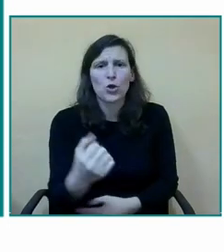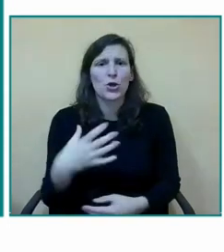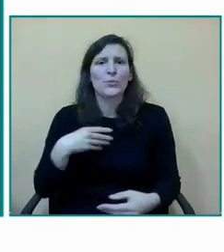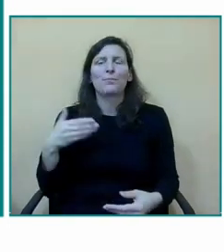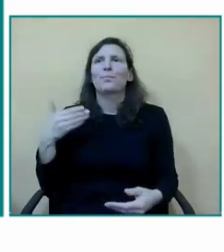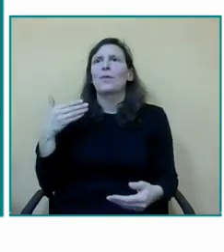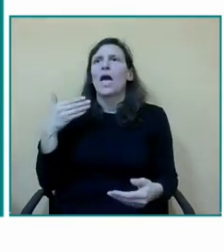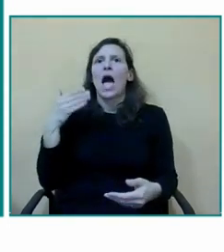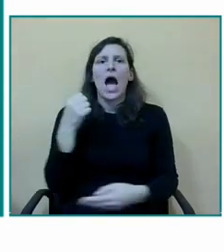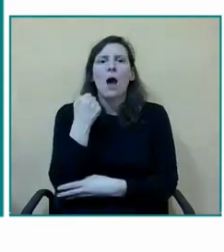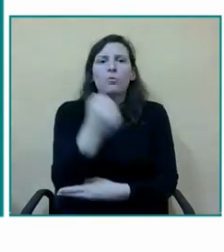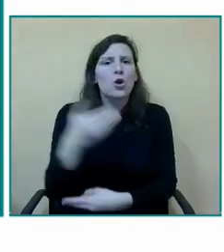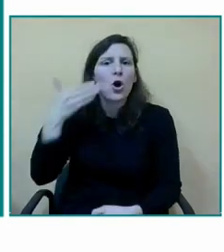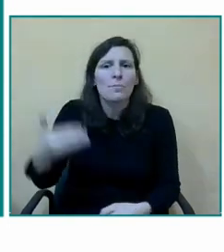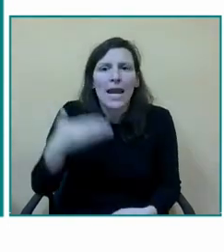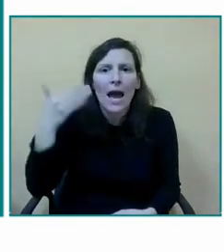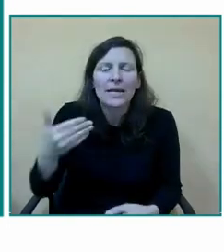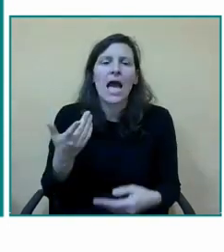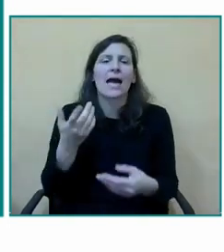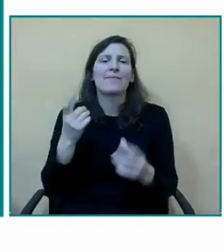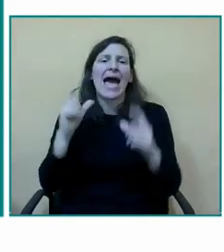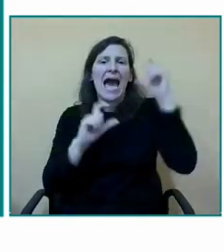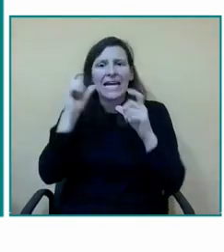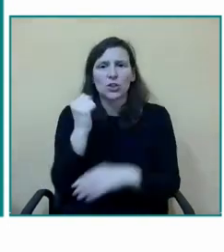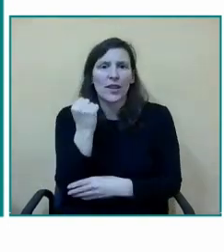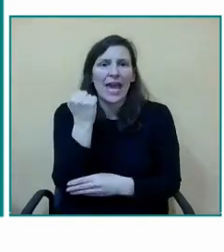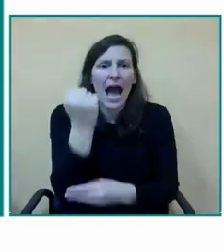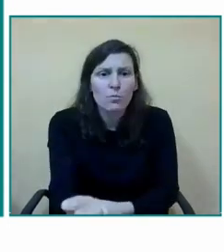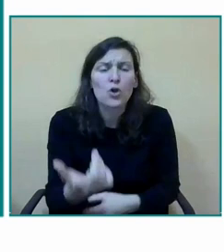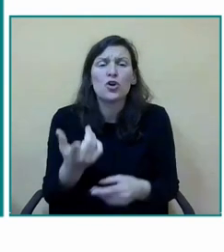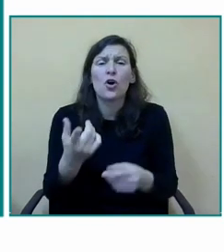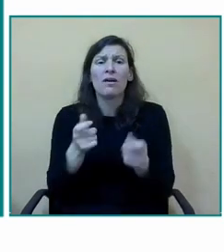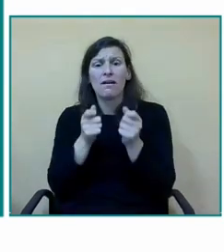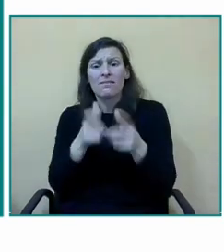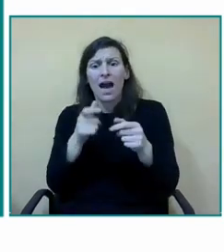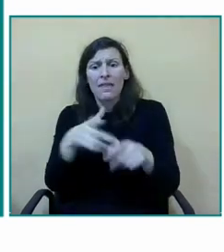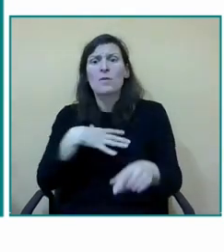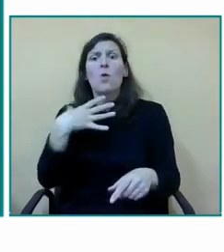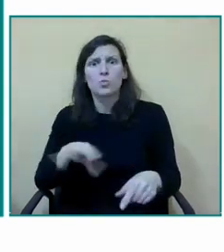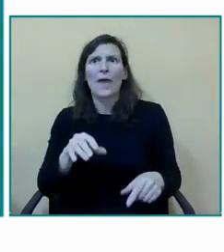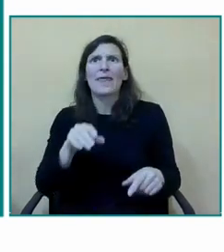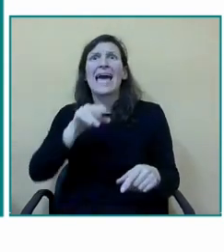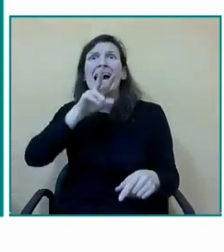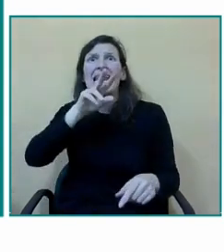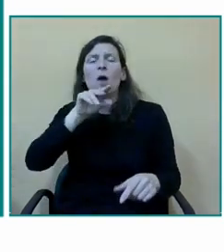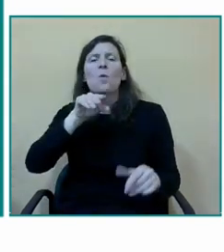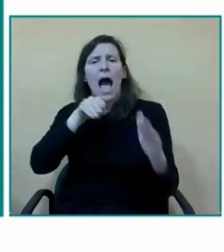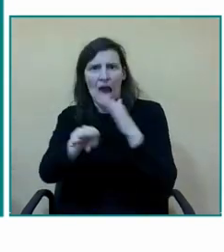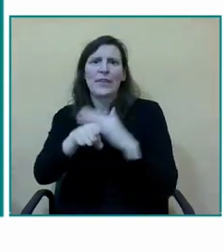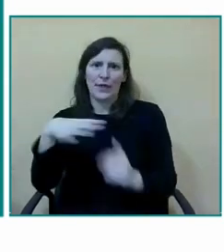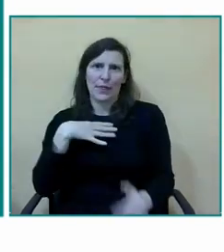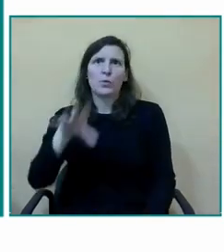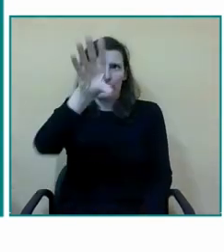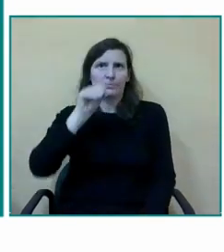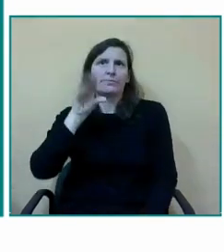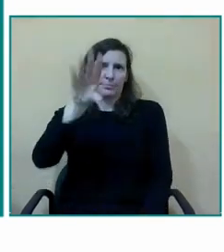gestos de apoyo imágenes todo lo que sea favorecer el acceso y tener mayor información de todo lo que